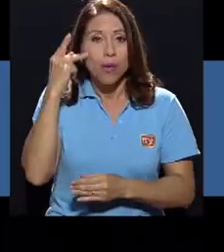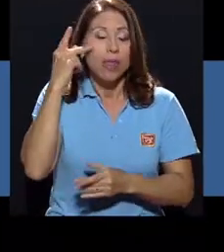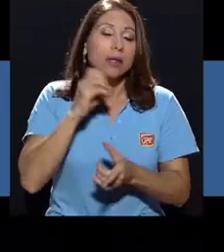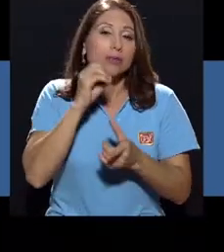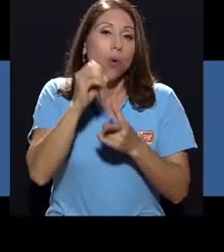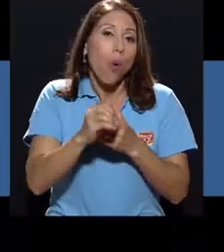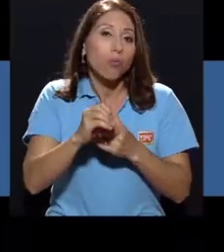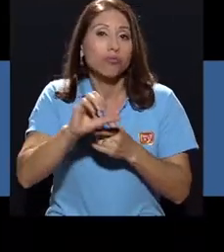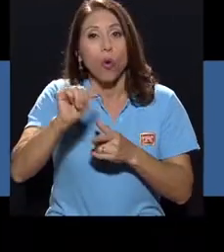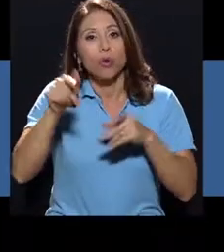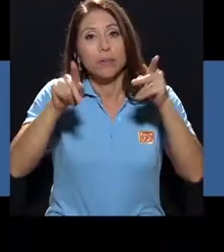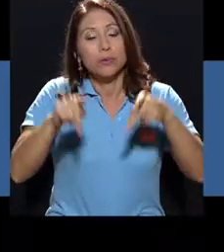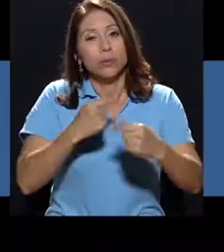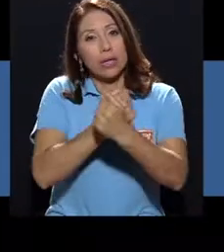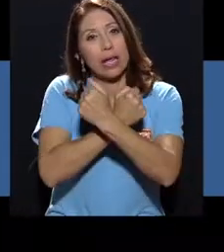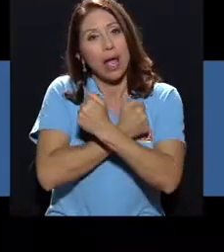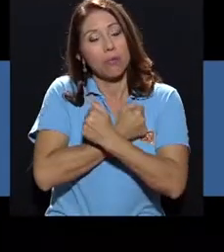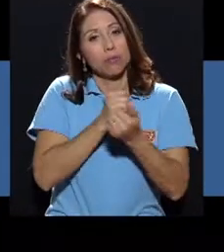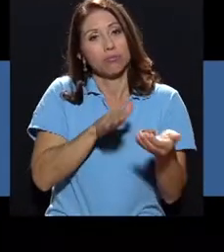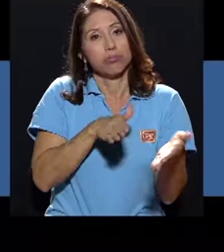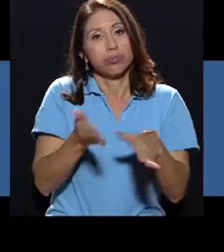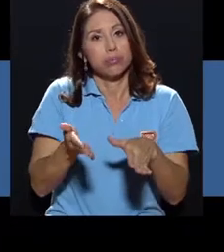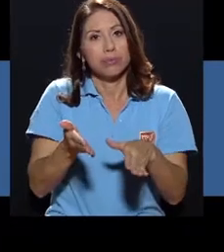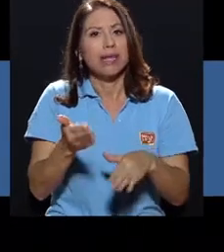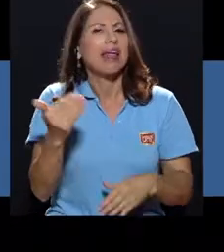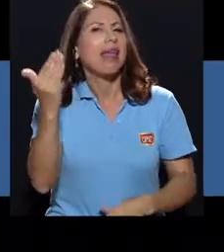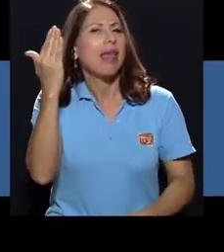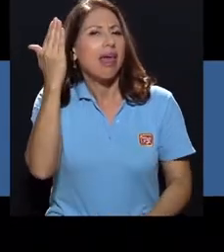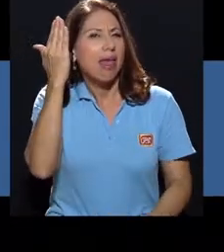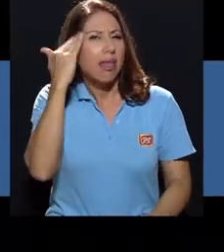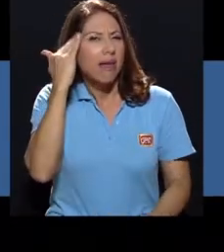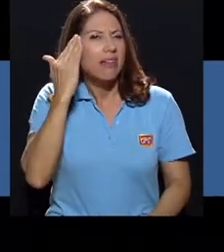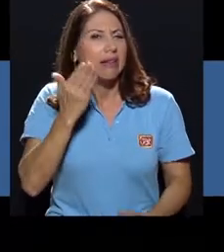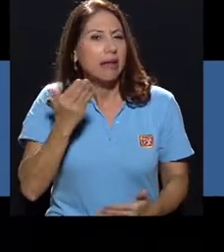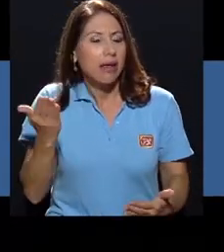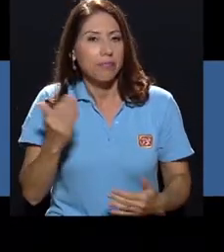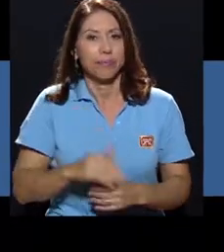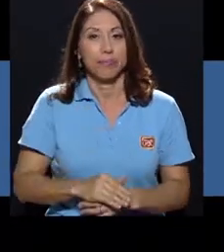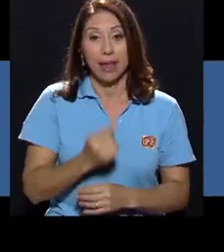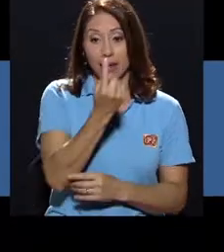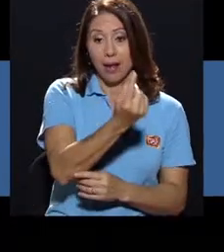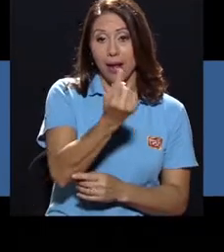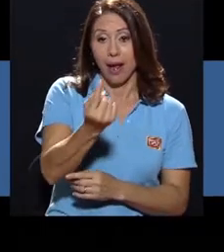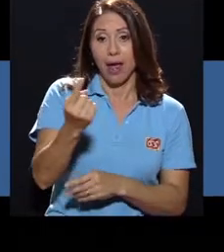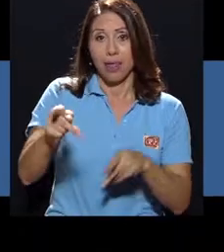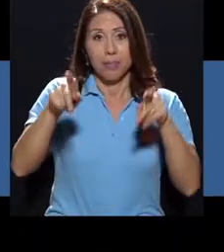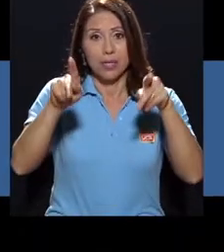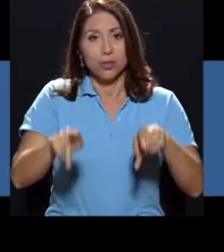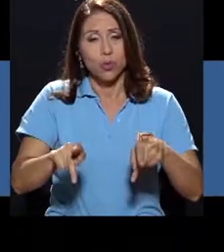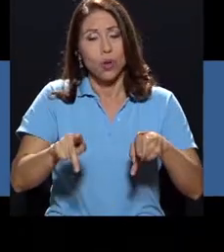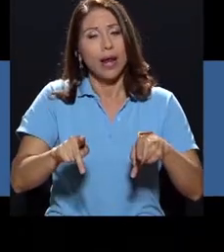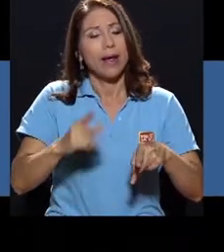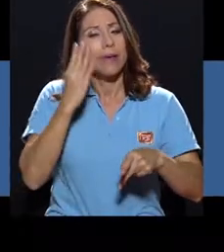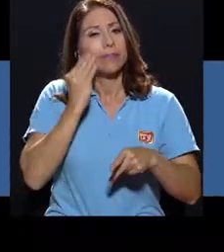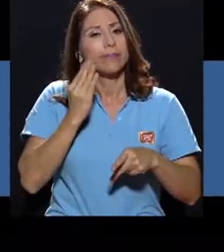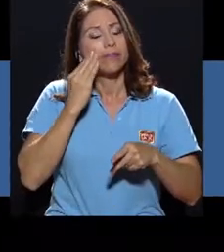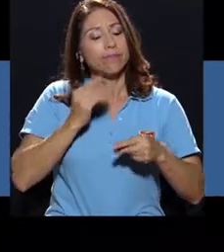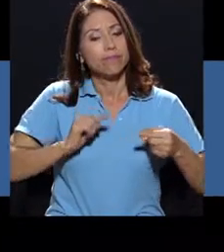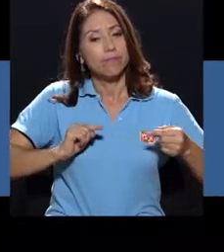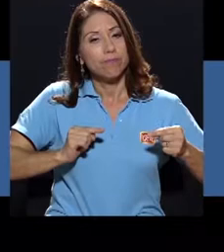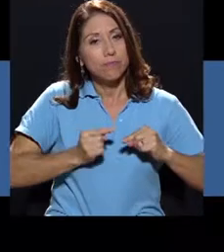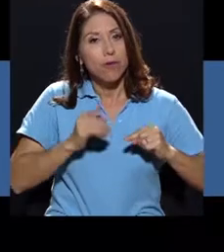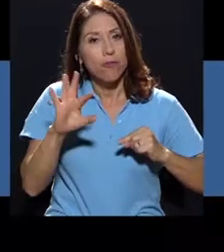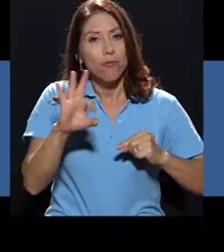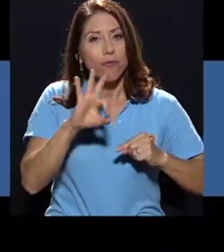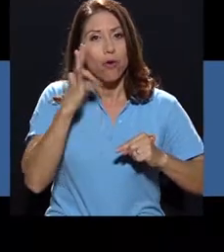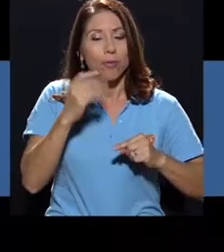ser querido, lo que debes saber, cada persona vive el duelo de forma diferente, esto significa que